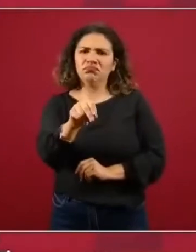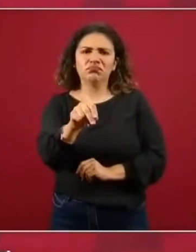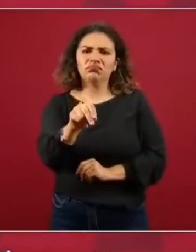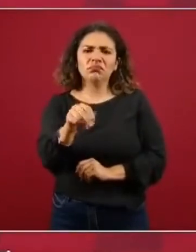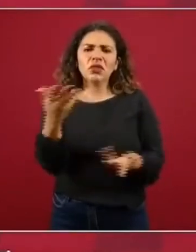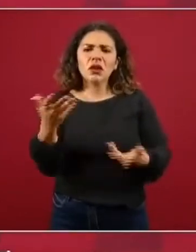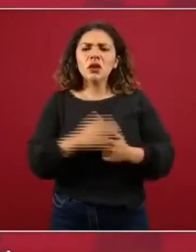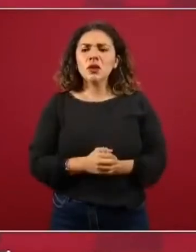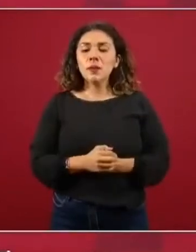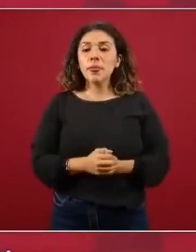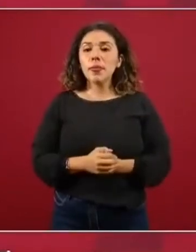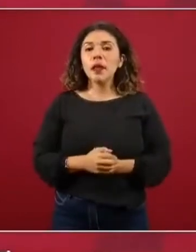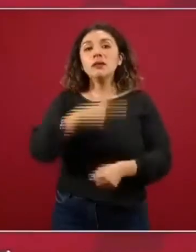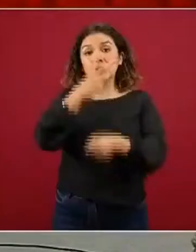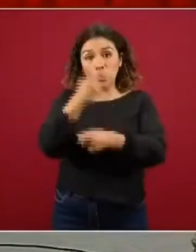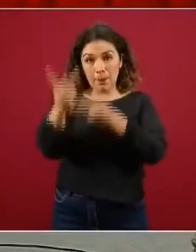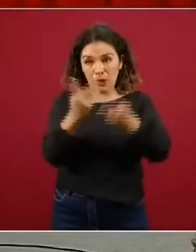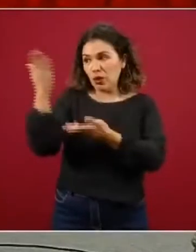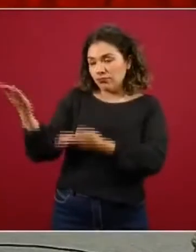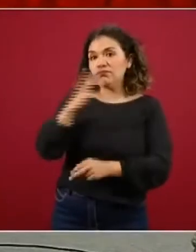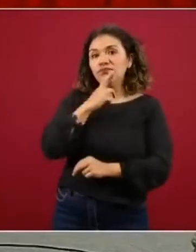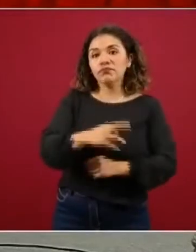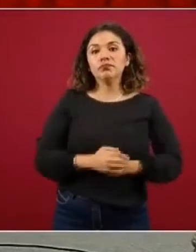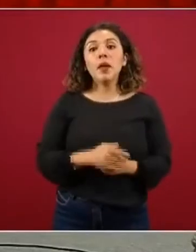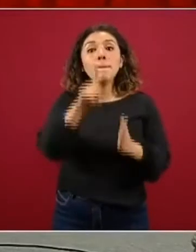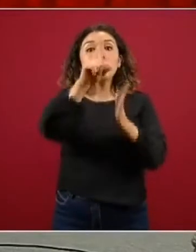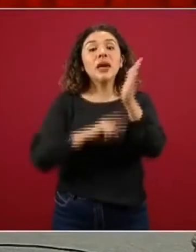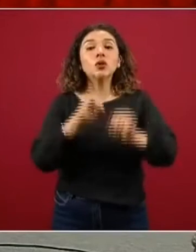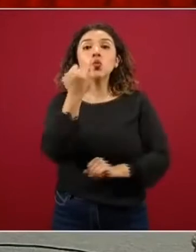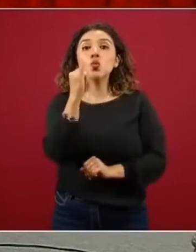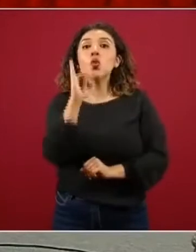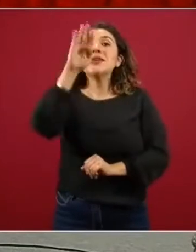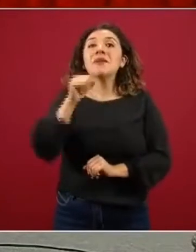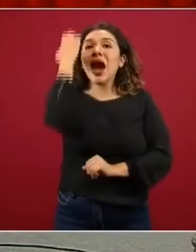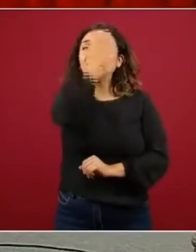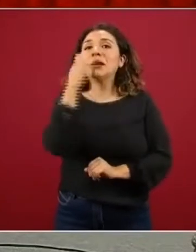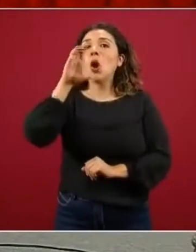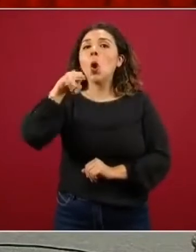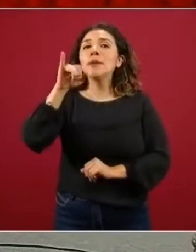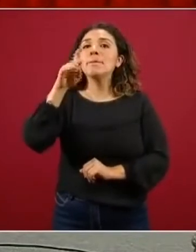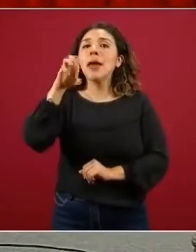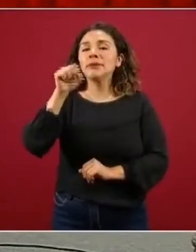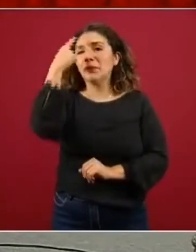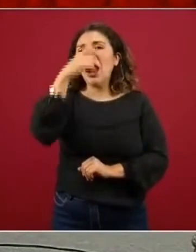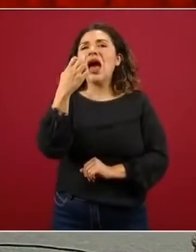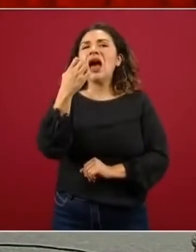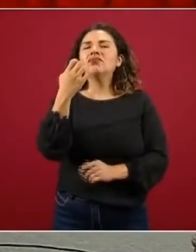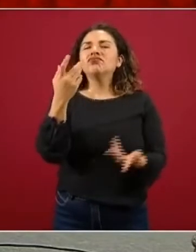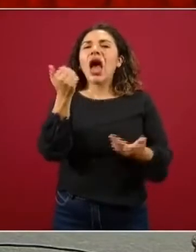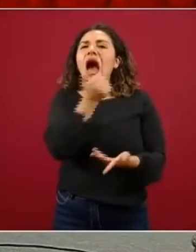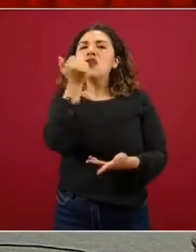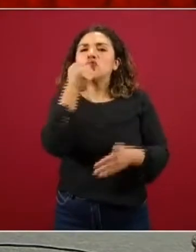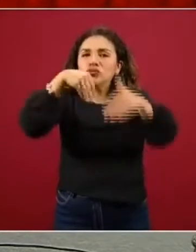ahora Juan Pablo contestará la segunda pregunta el mes de junio el iba a hacerse el examen de comipens para la selección de planteles en